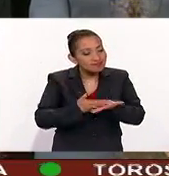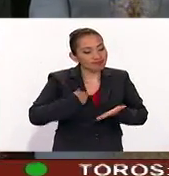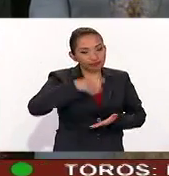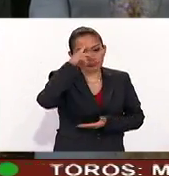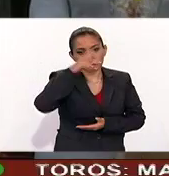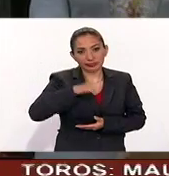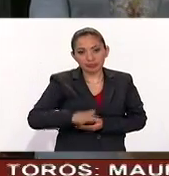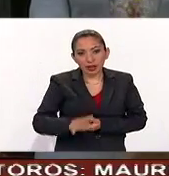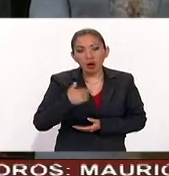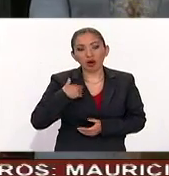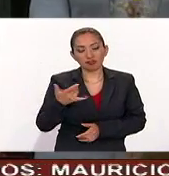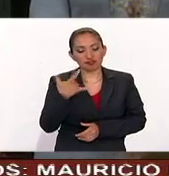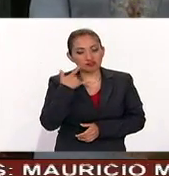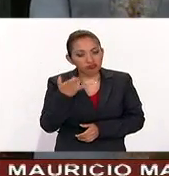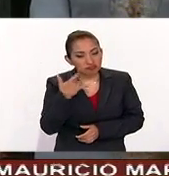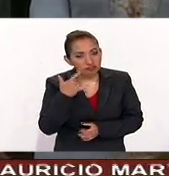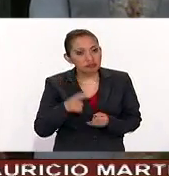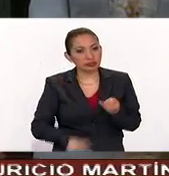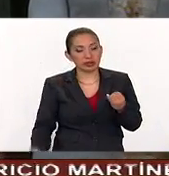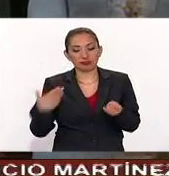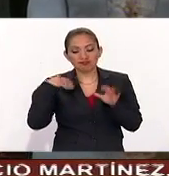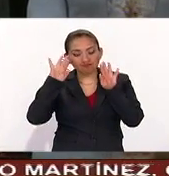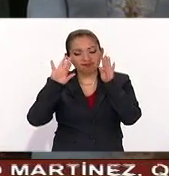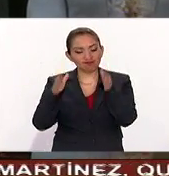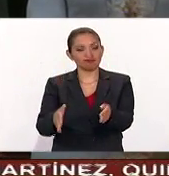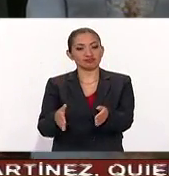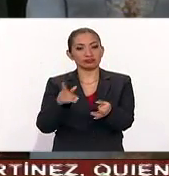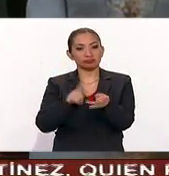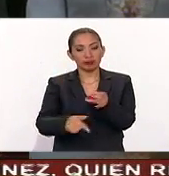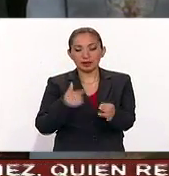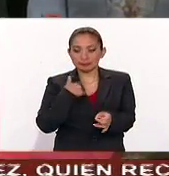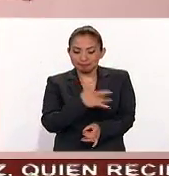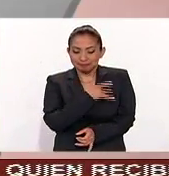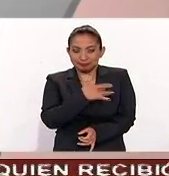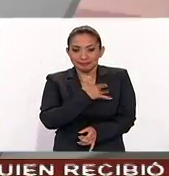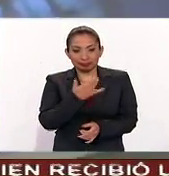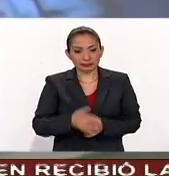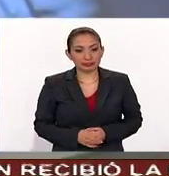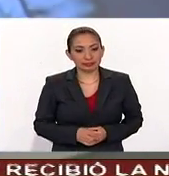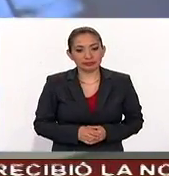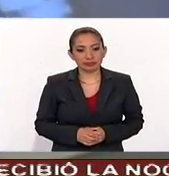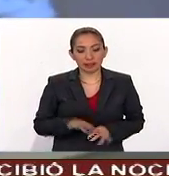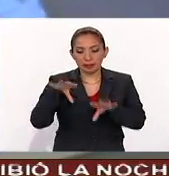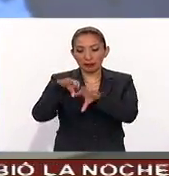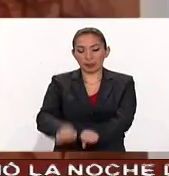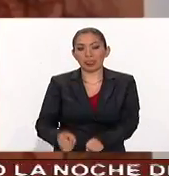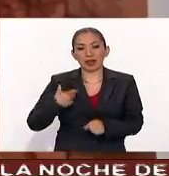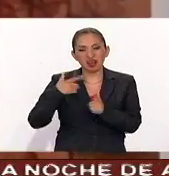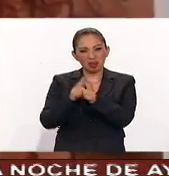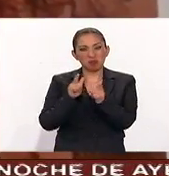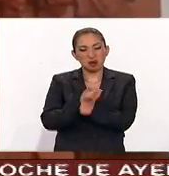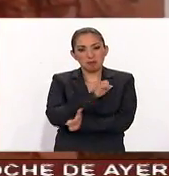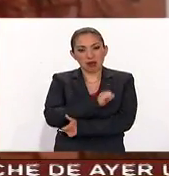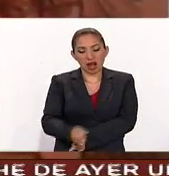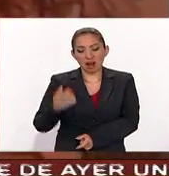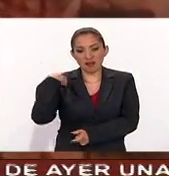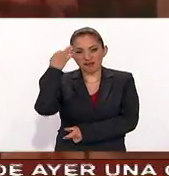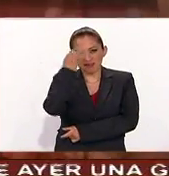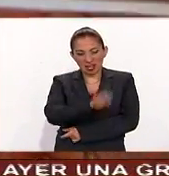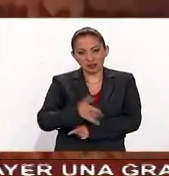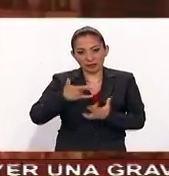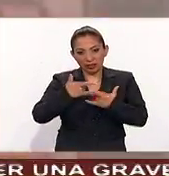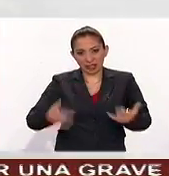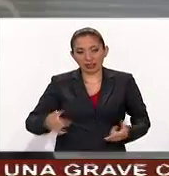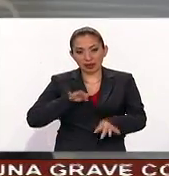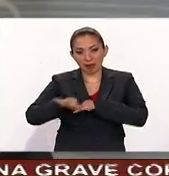con esmero con empeño con pasión detienen a banda de falsificadores que operaban